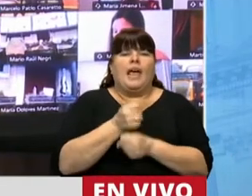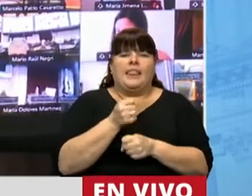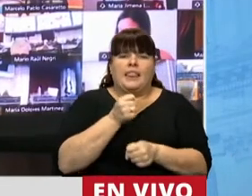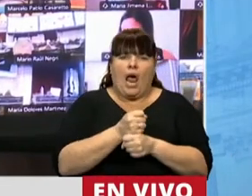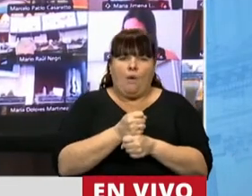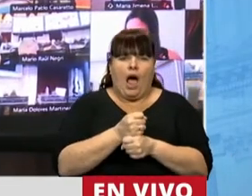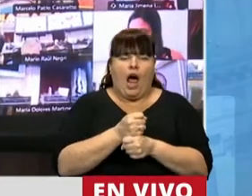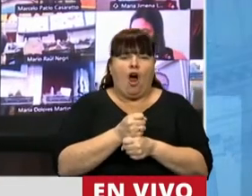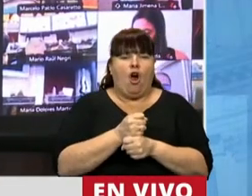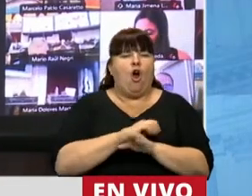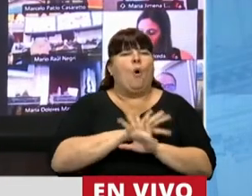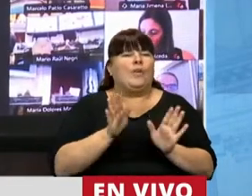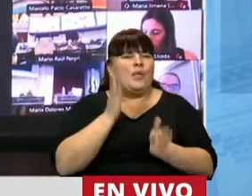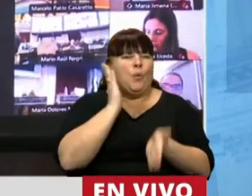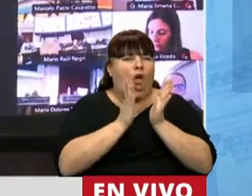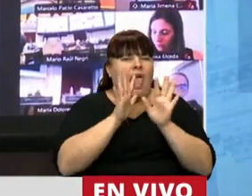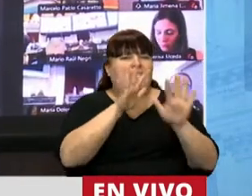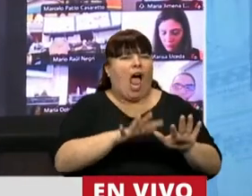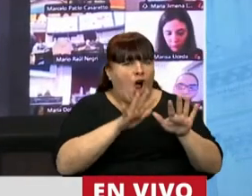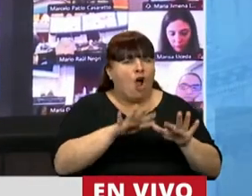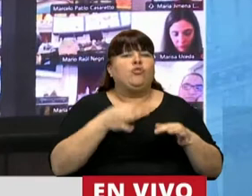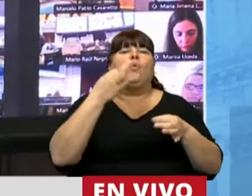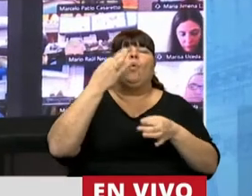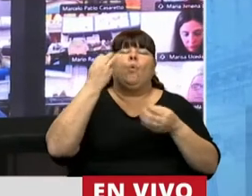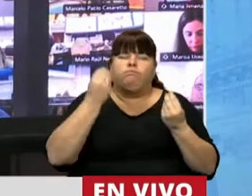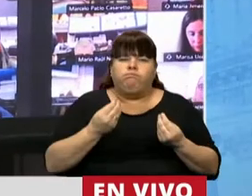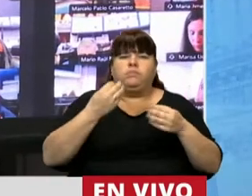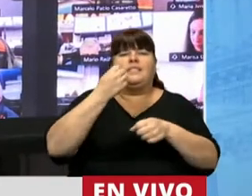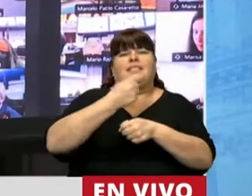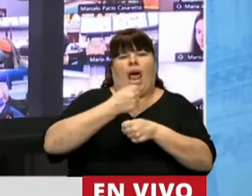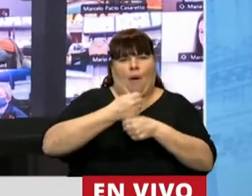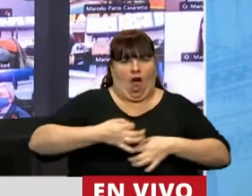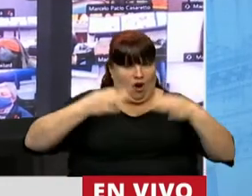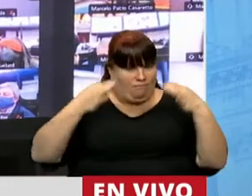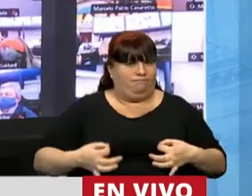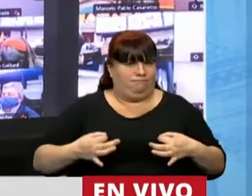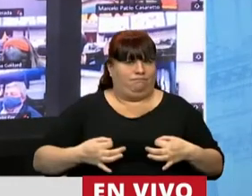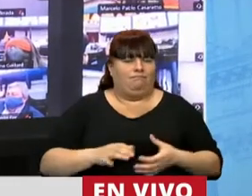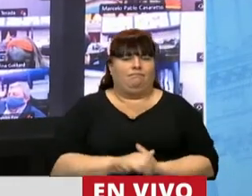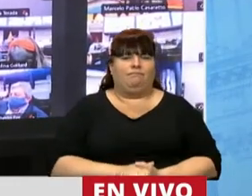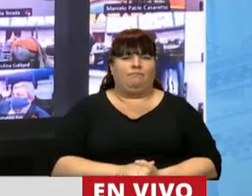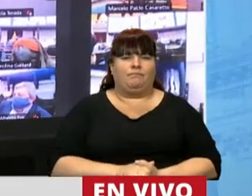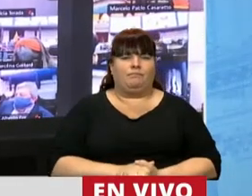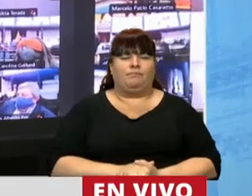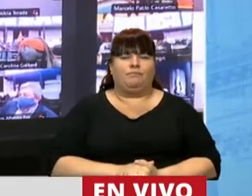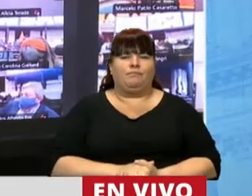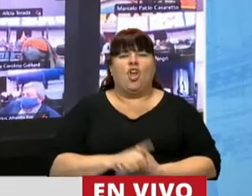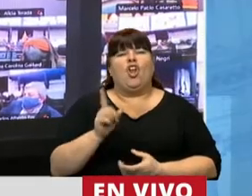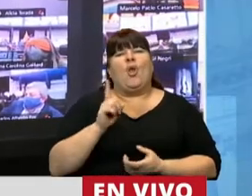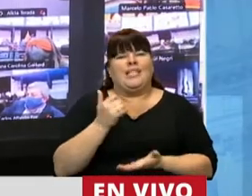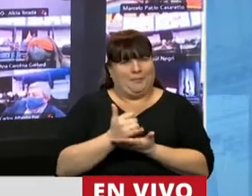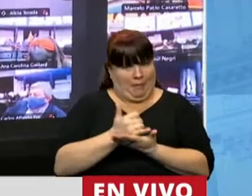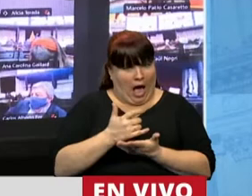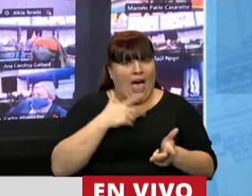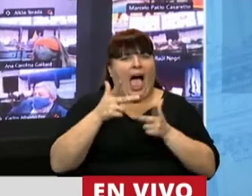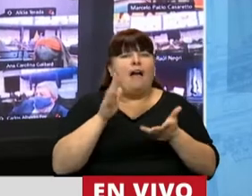sin violencia y acoso es un trabajo realmente decente, realmente digno. No es un tema